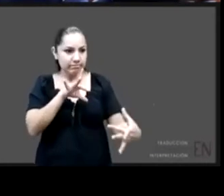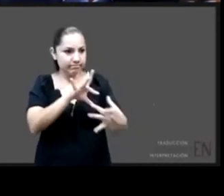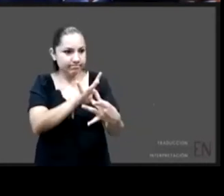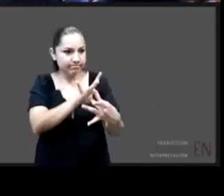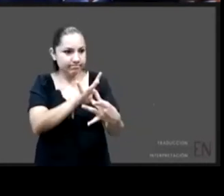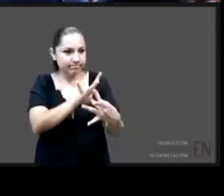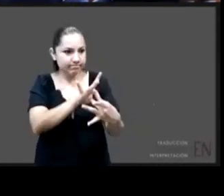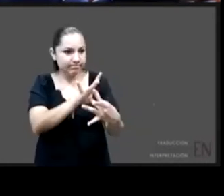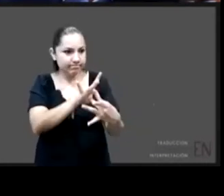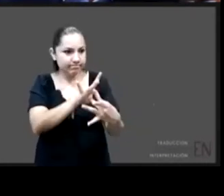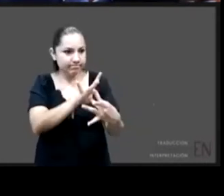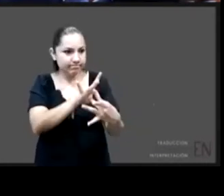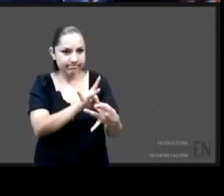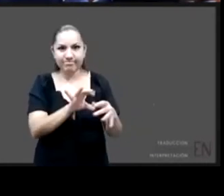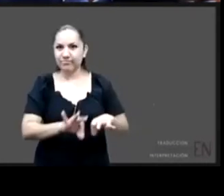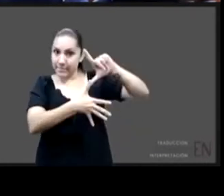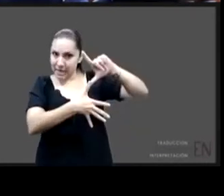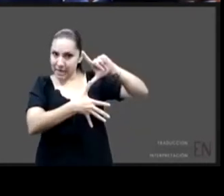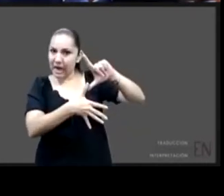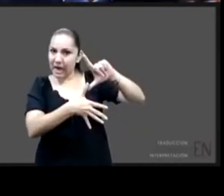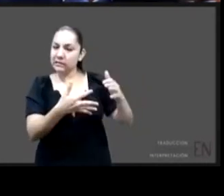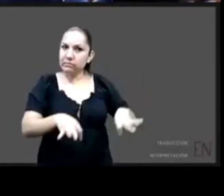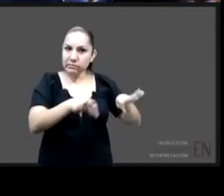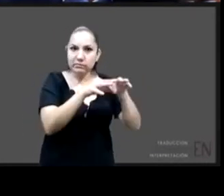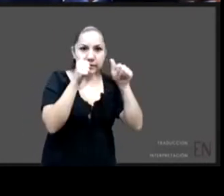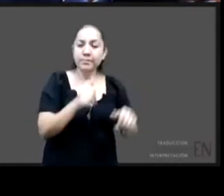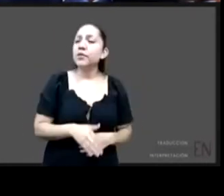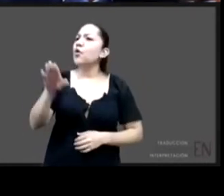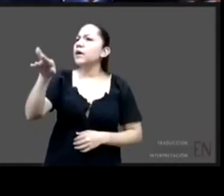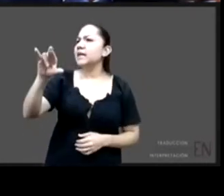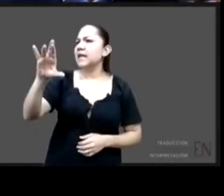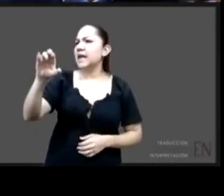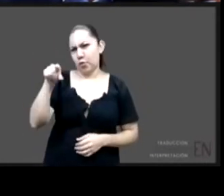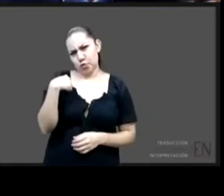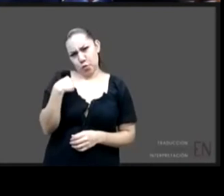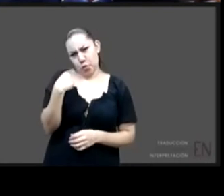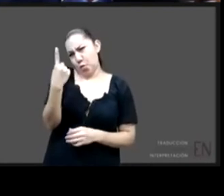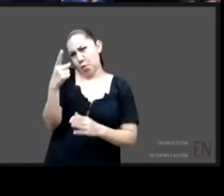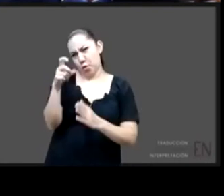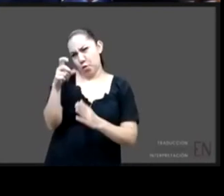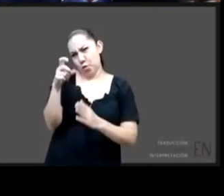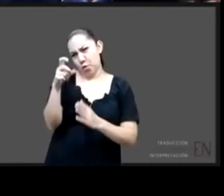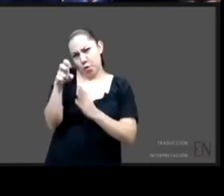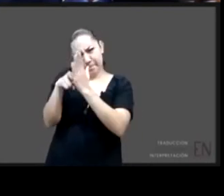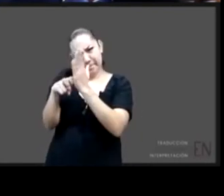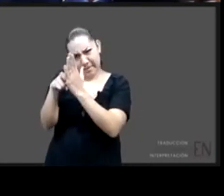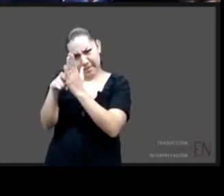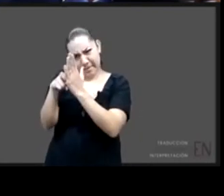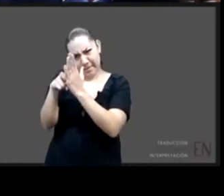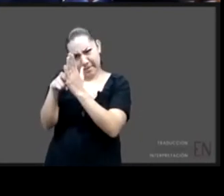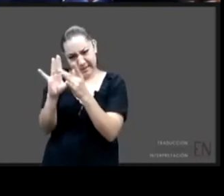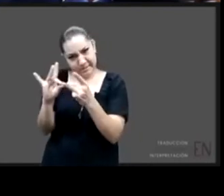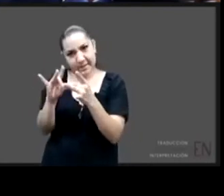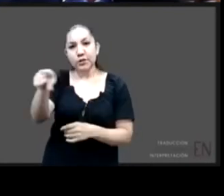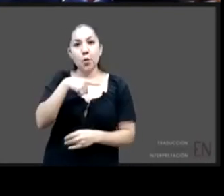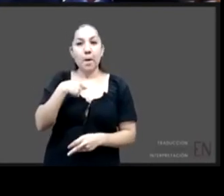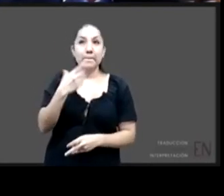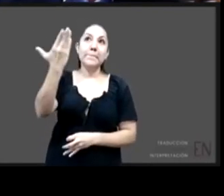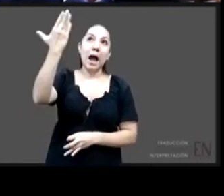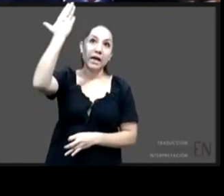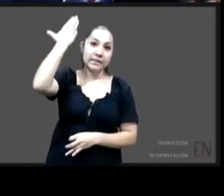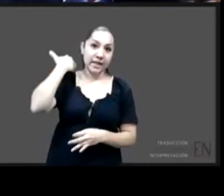corregiría Ricardo, no hablemos en pasado porque estoy trabajando todos los días absolutamente